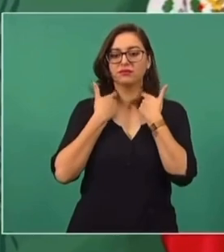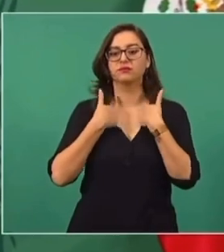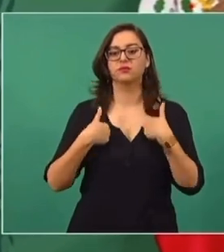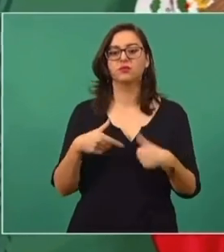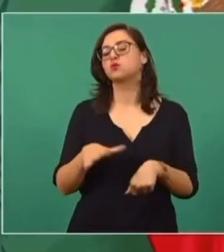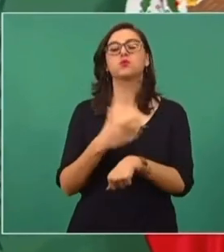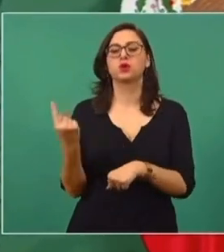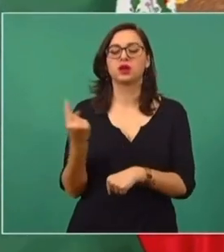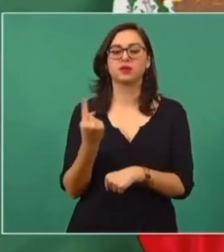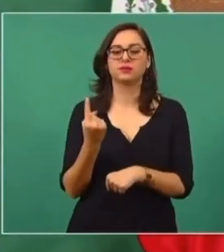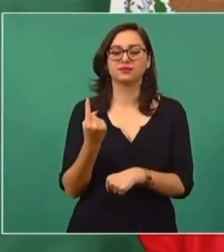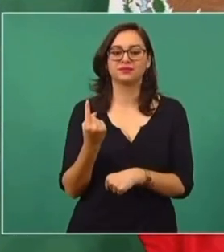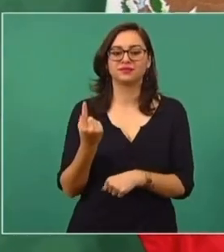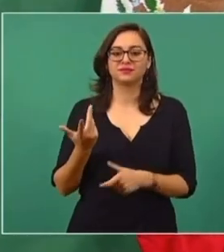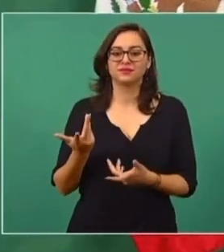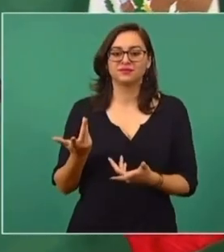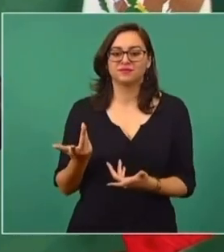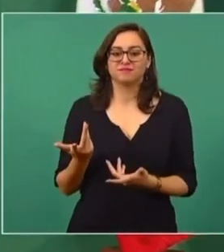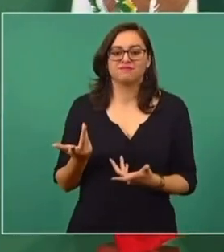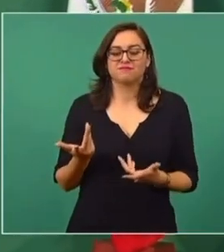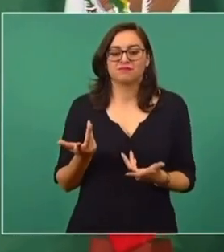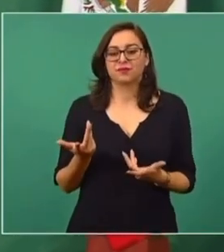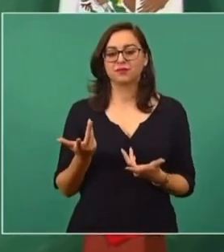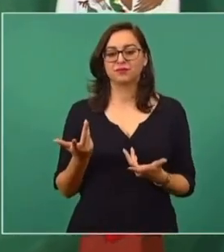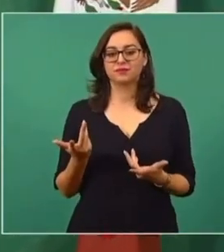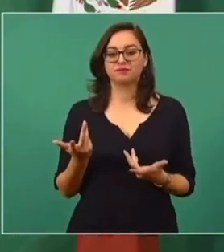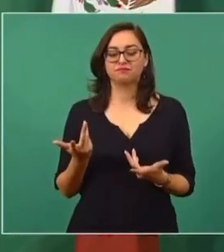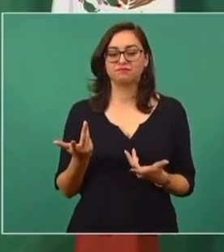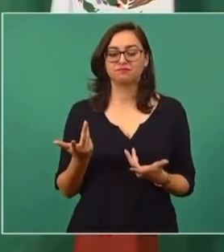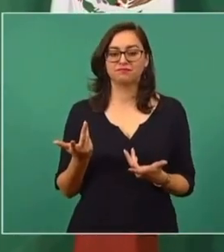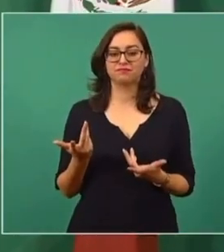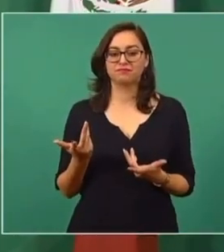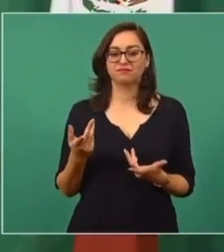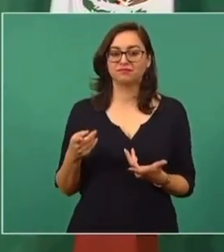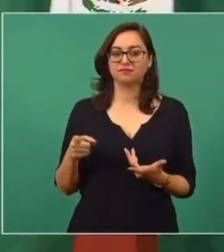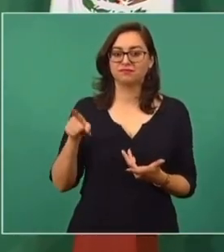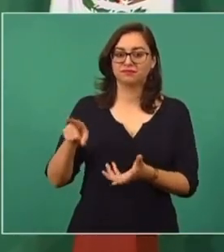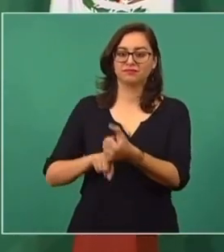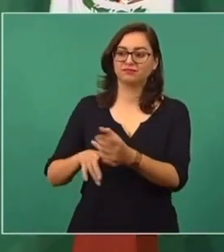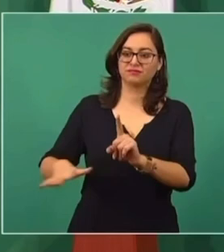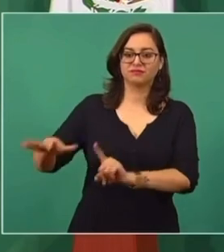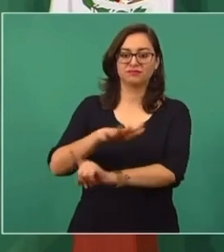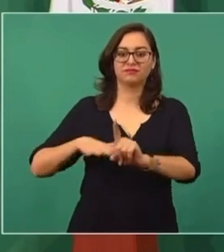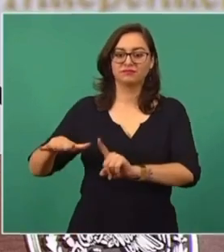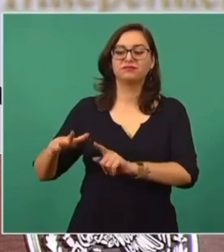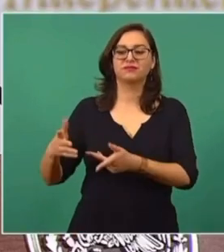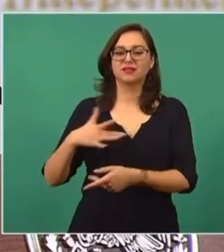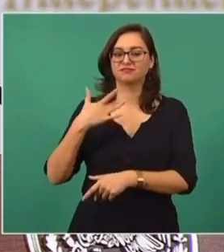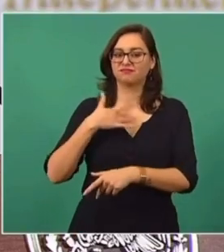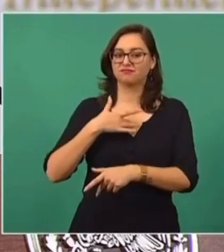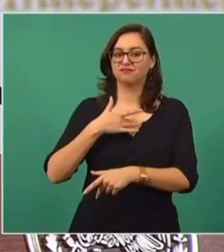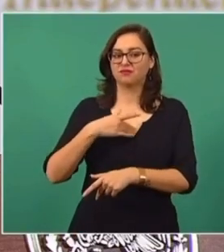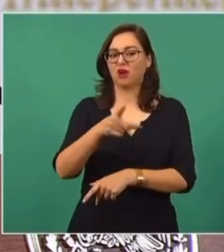es una especie de preparación a un derrocamiento,